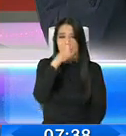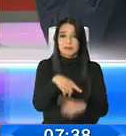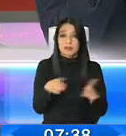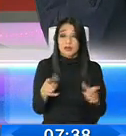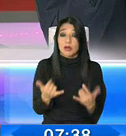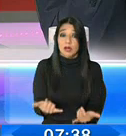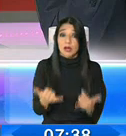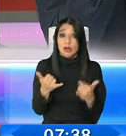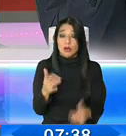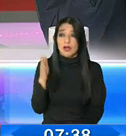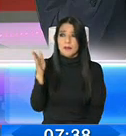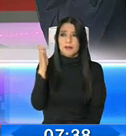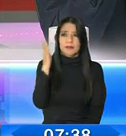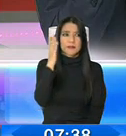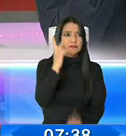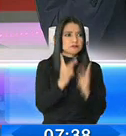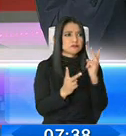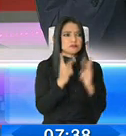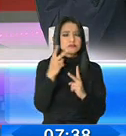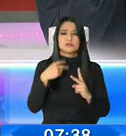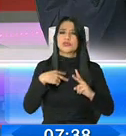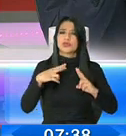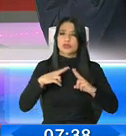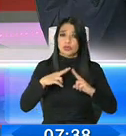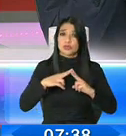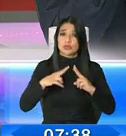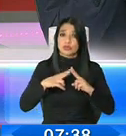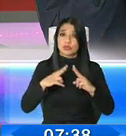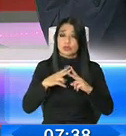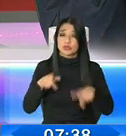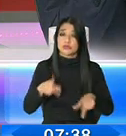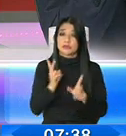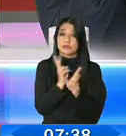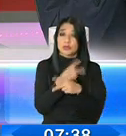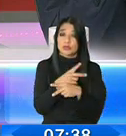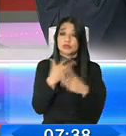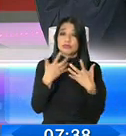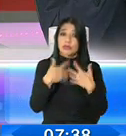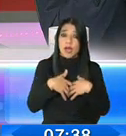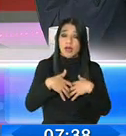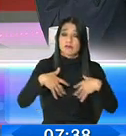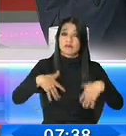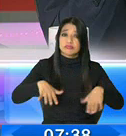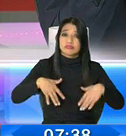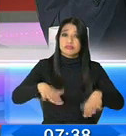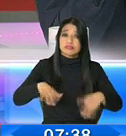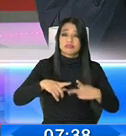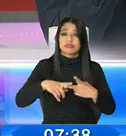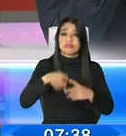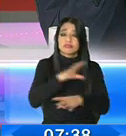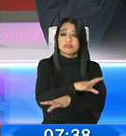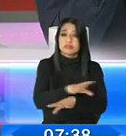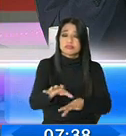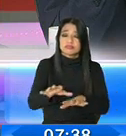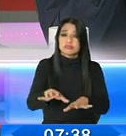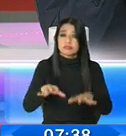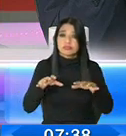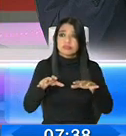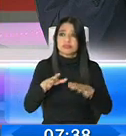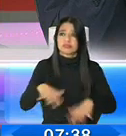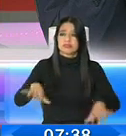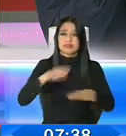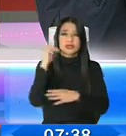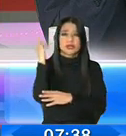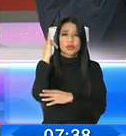recorridos, conozco muy de cerca el sector productivo, textilero, el sector agrícola, el sector agroindustrial,